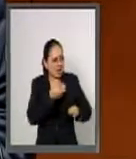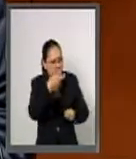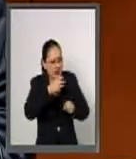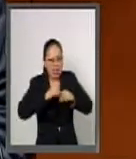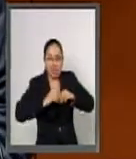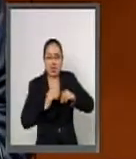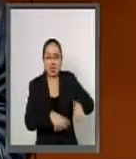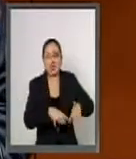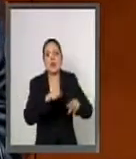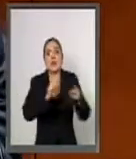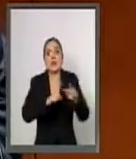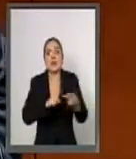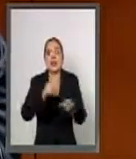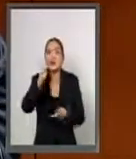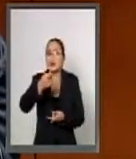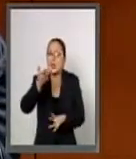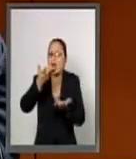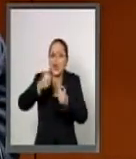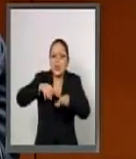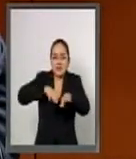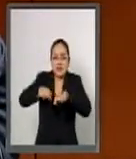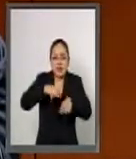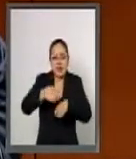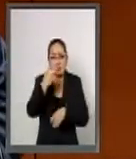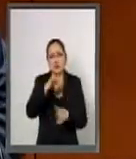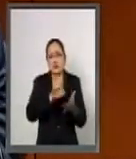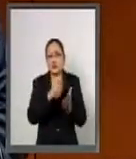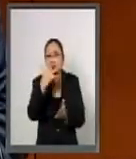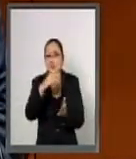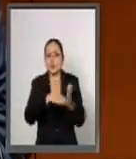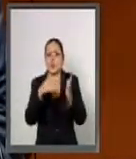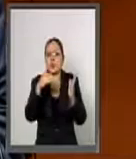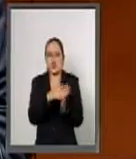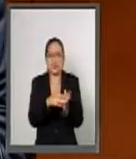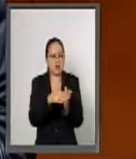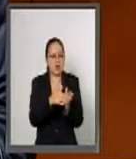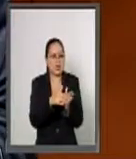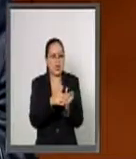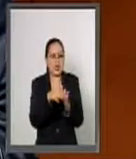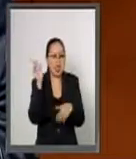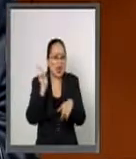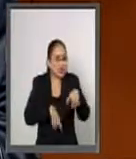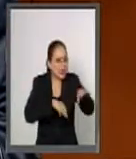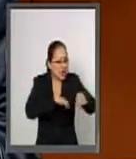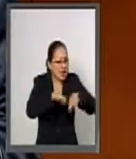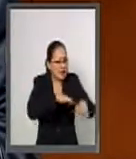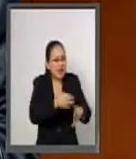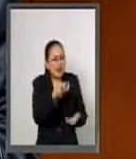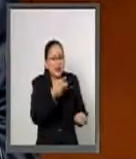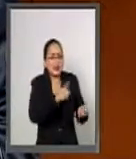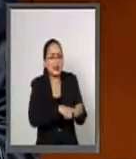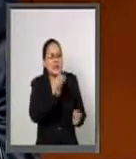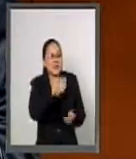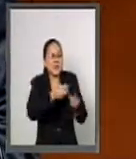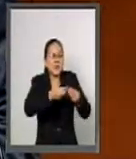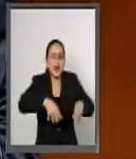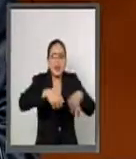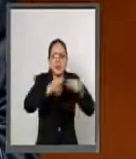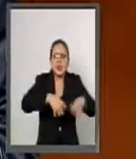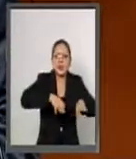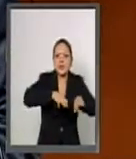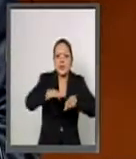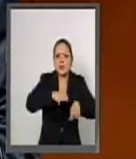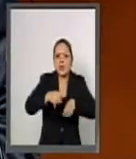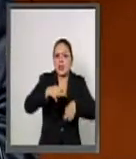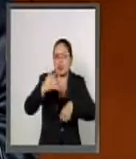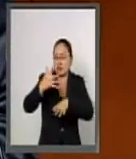desempleo con una tasa de 2.5 millones de empleos que se han perdido en